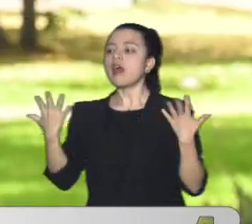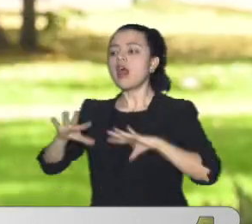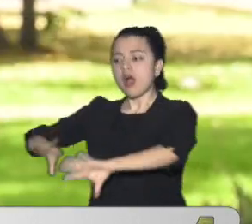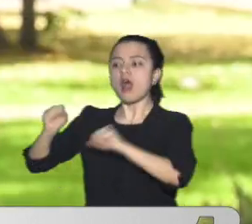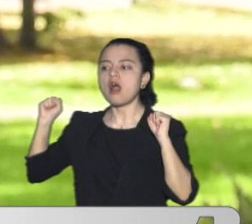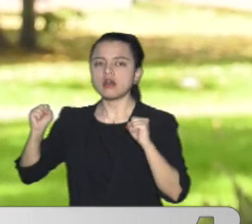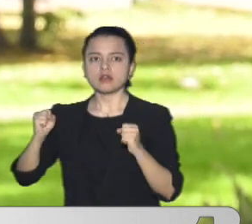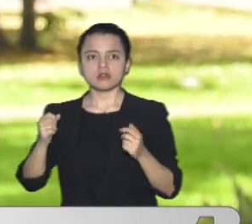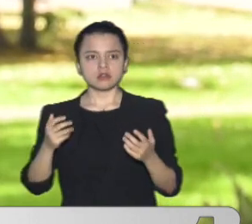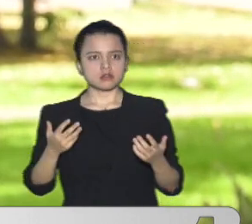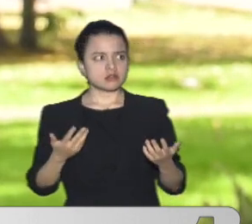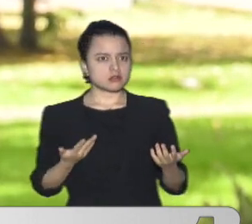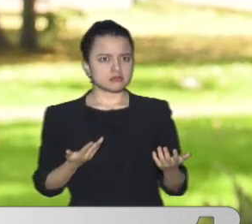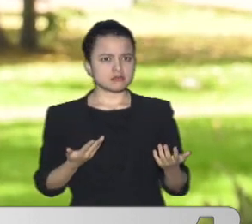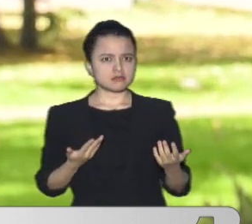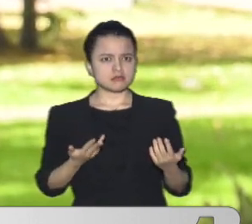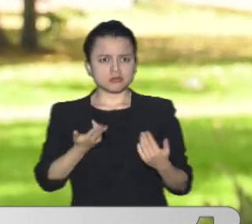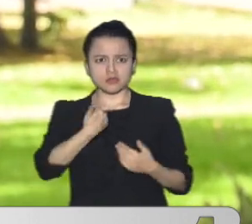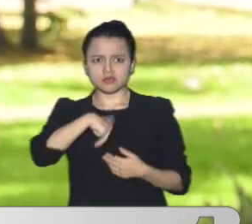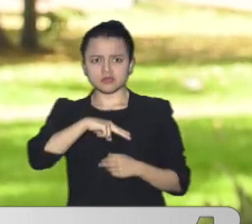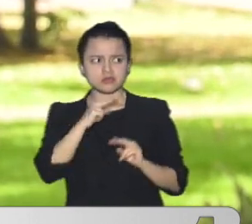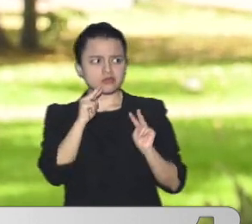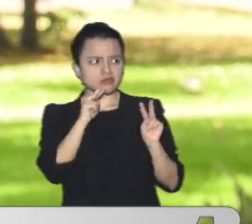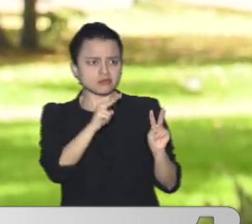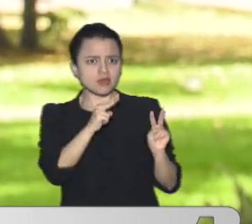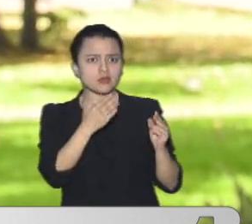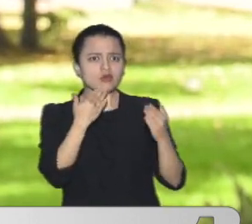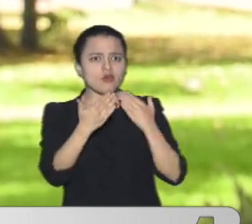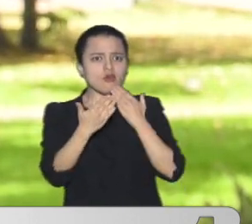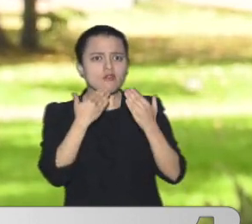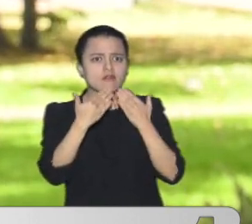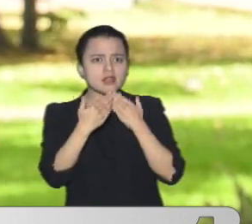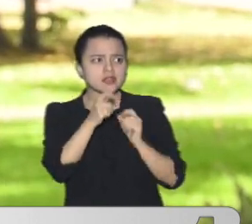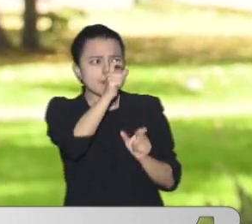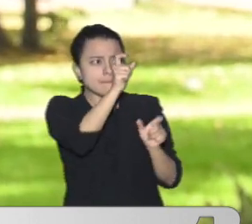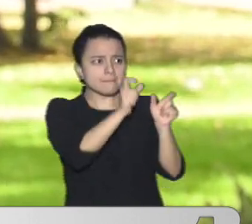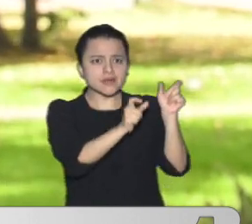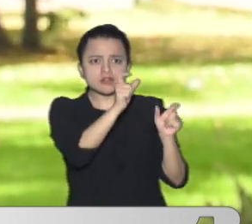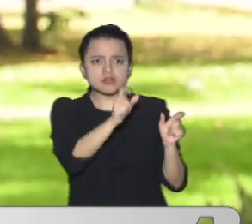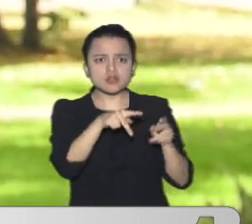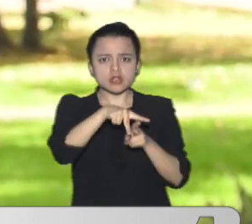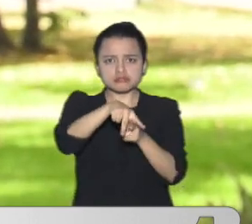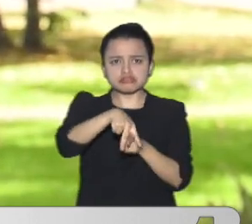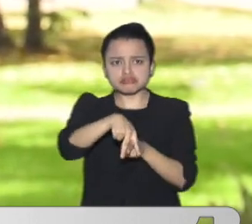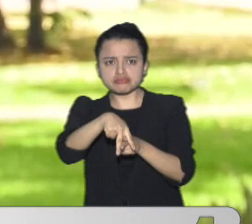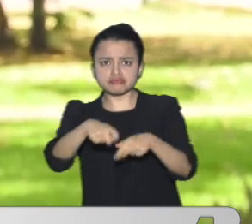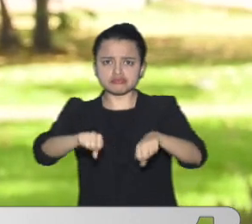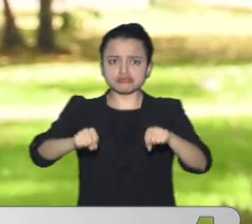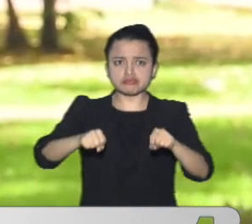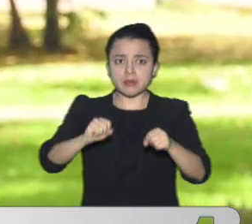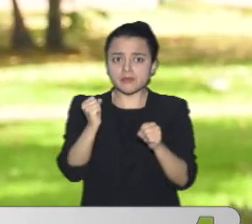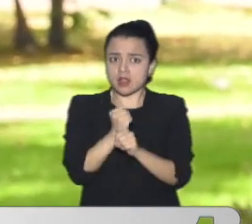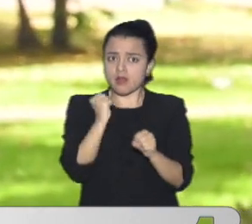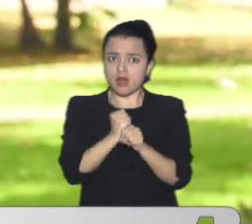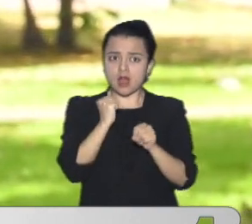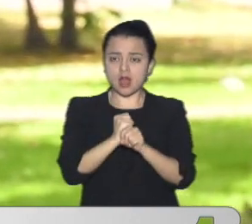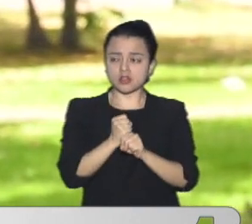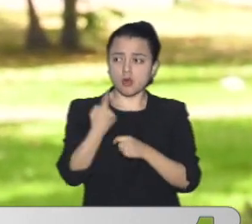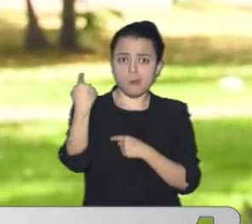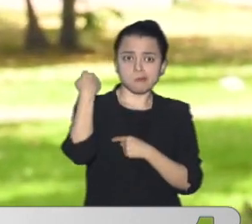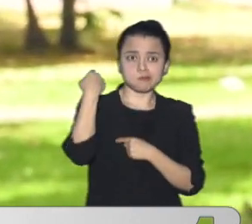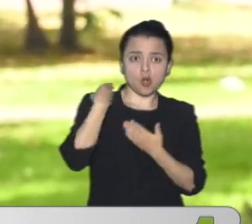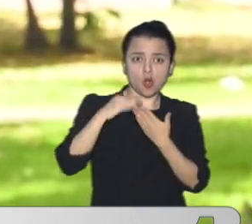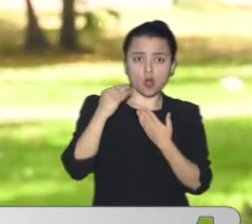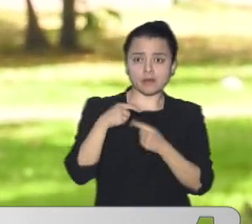confianza Completa A estos personajes Y asimismo Estamos realizando Una actividad De control Con el grupo De Sijín Donde nos estamos